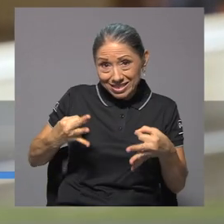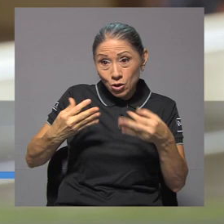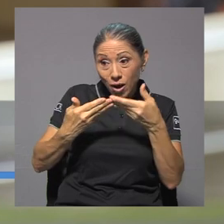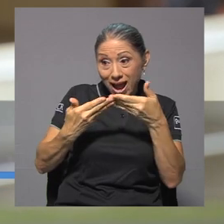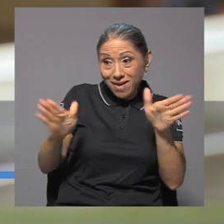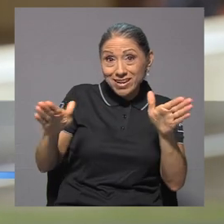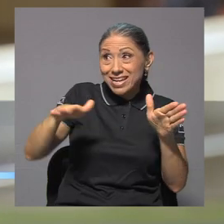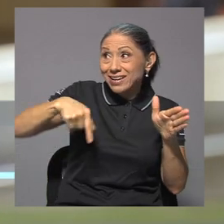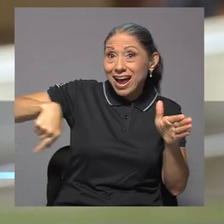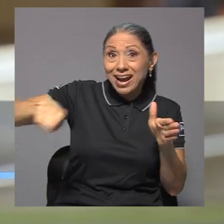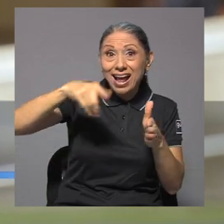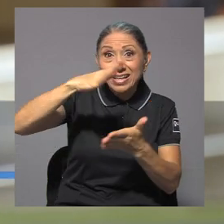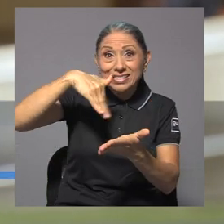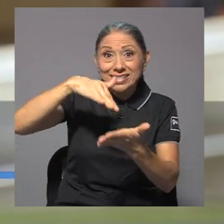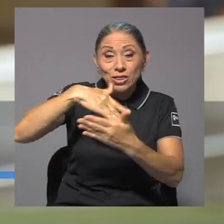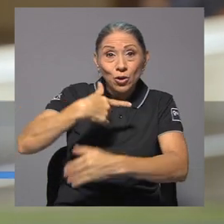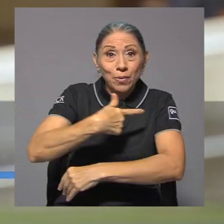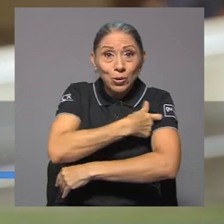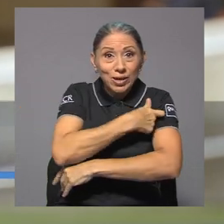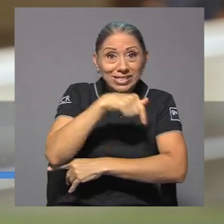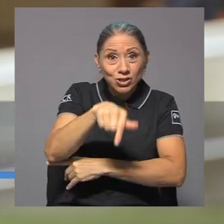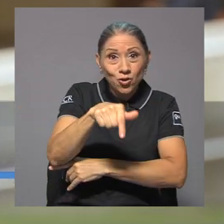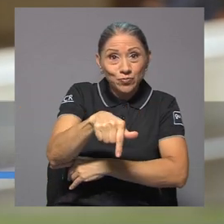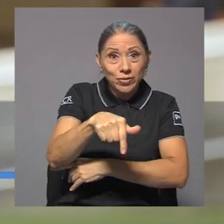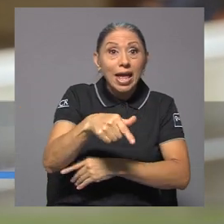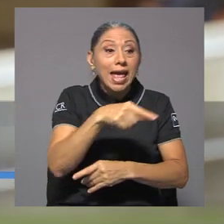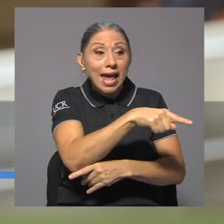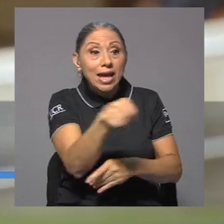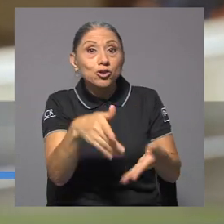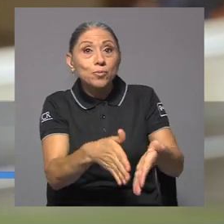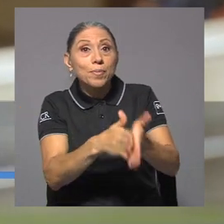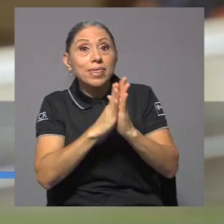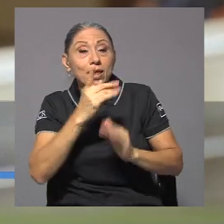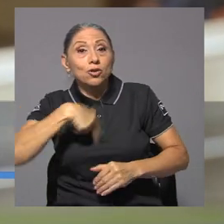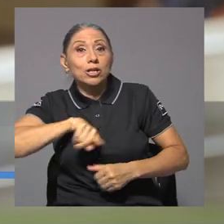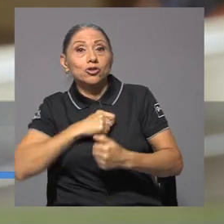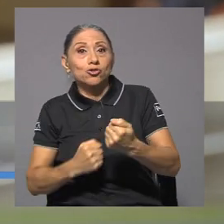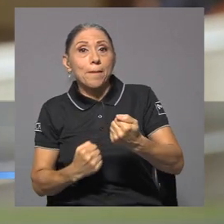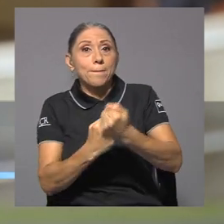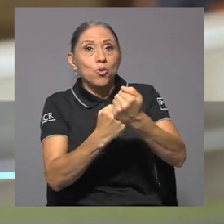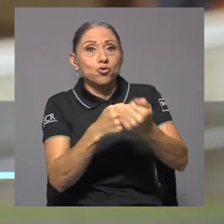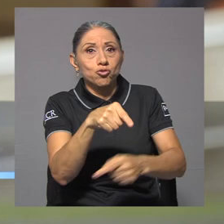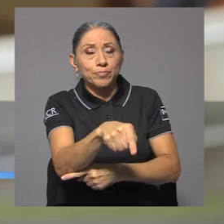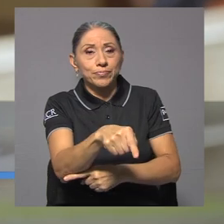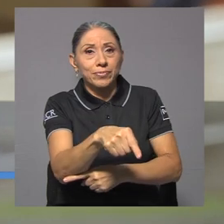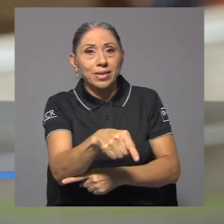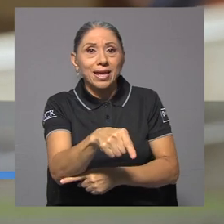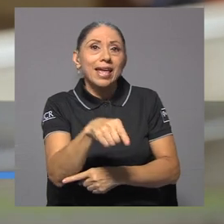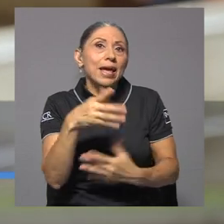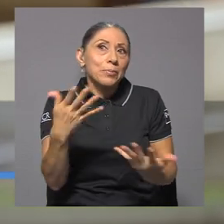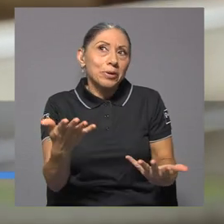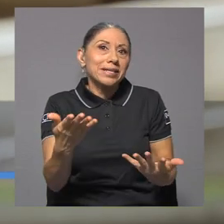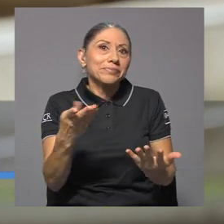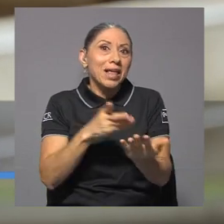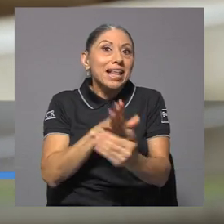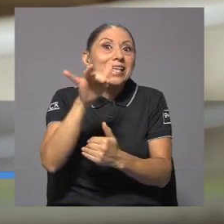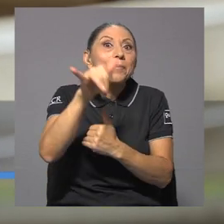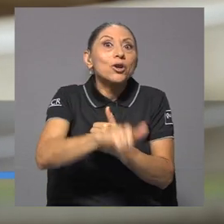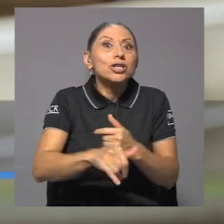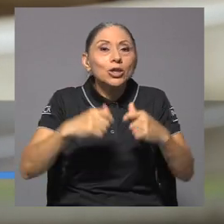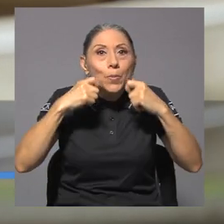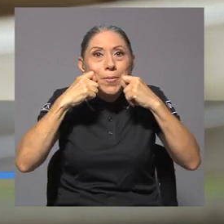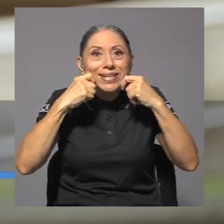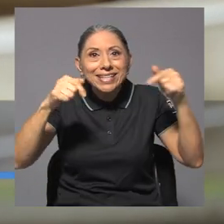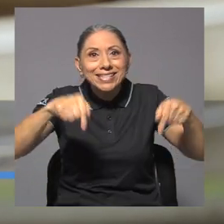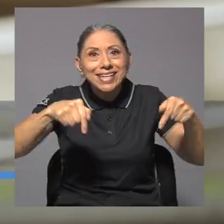abrir el centro de vacunación acá en la sede de Rodrigo Facio, nos solicitaron apoyo y pues de ahí ha sido el proyecto presencial de